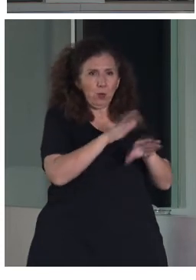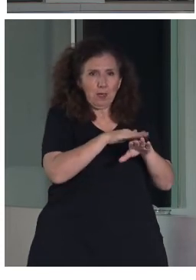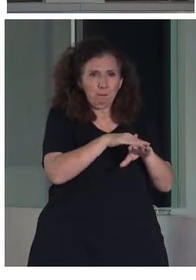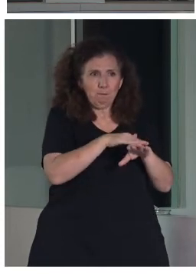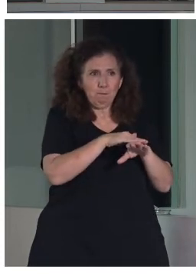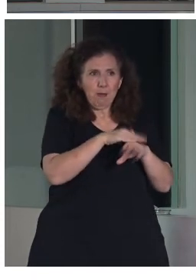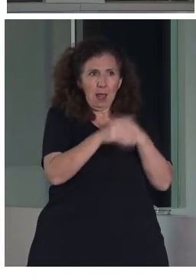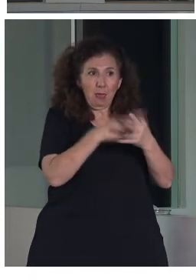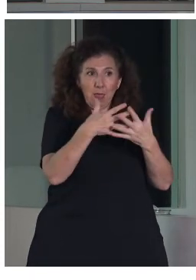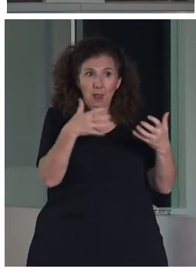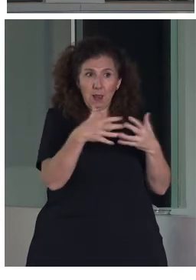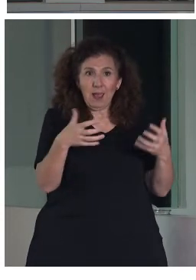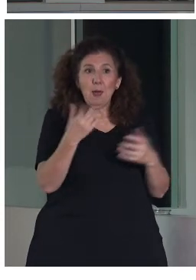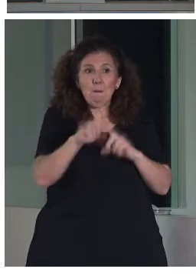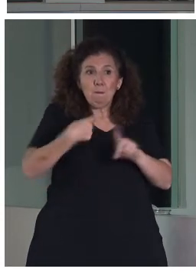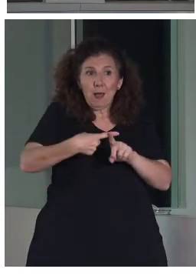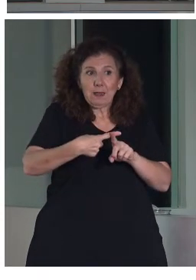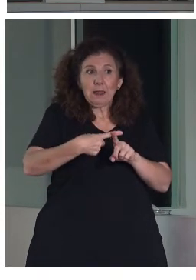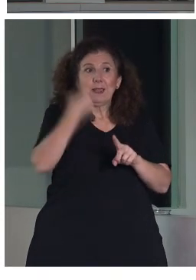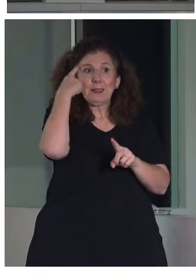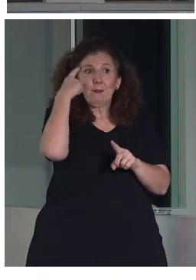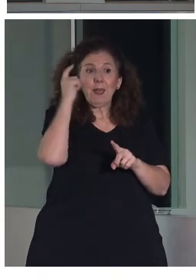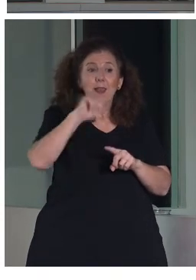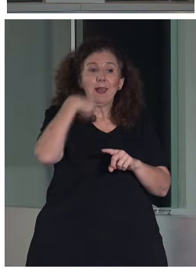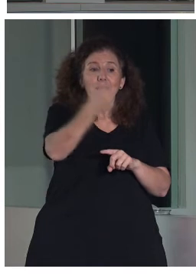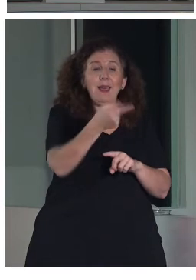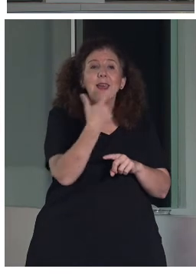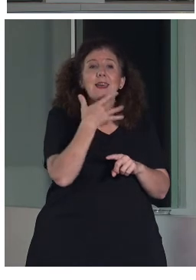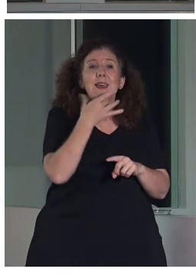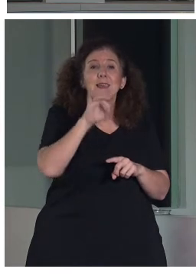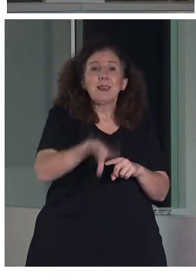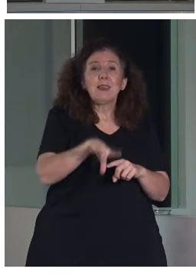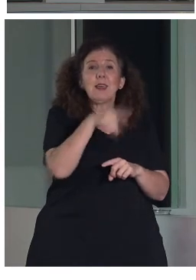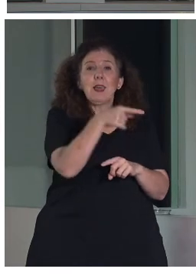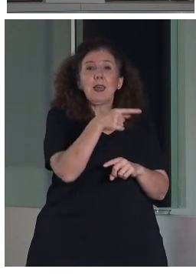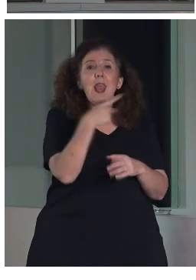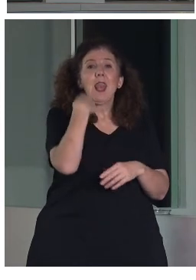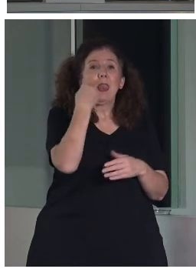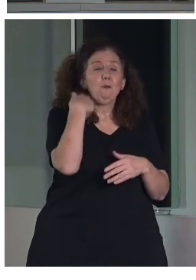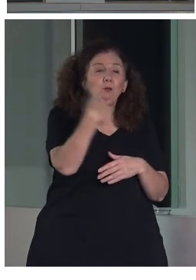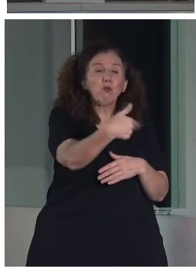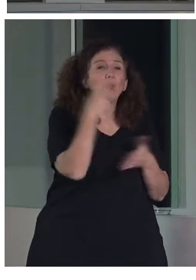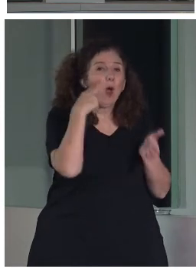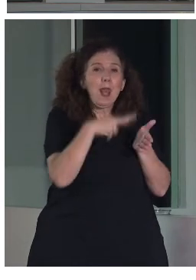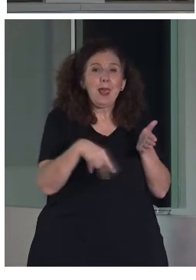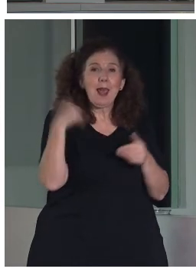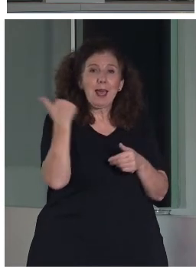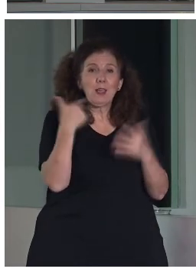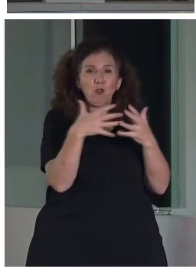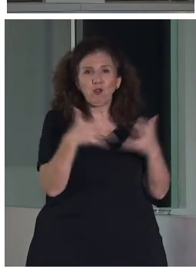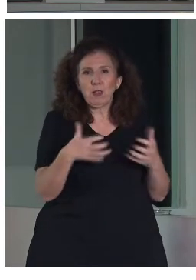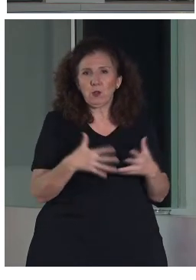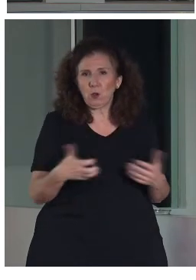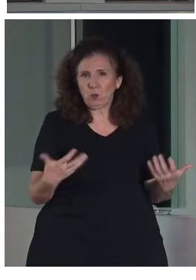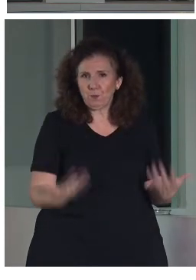públicos que deben utilizar esos textos. Aquí entramos en una cuestión que dentro de la accesibilidad en general muchas veces ha